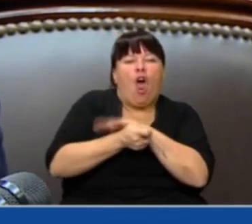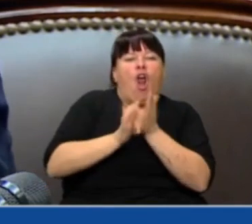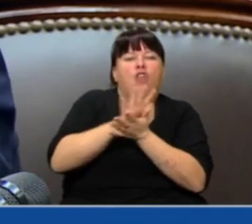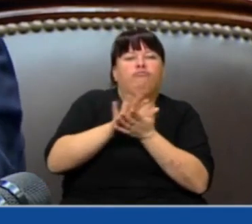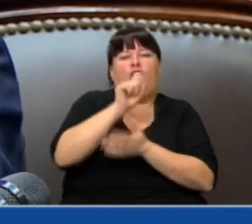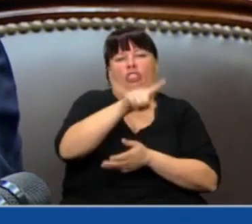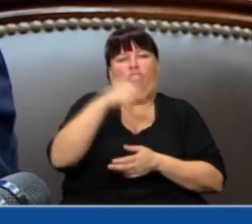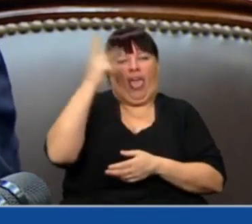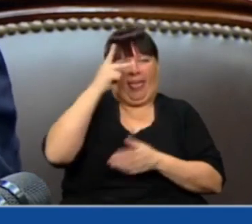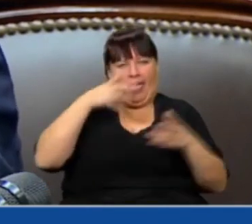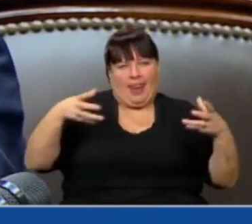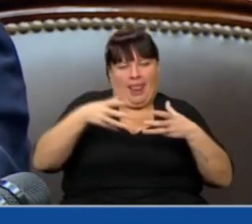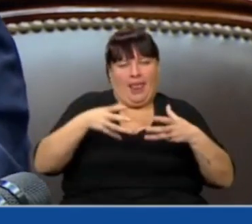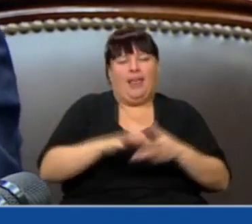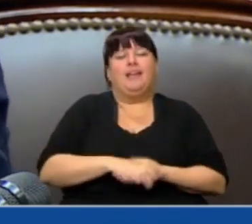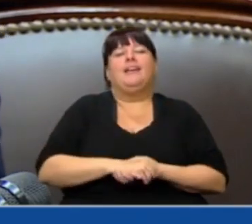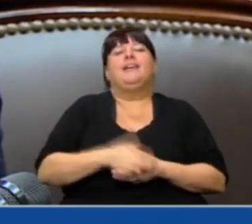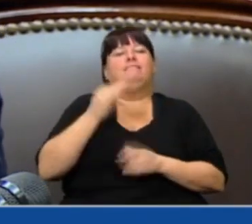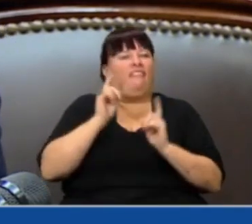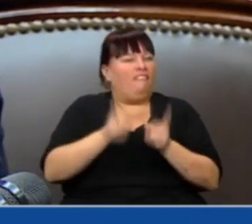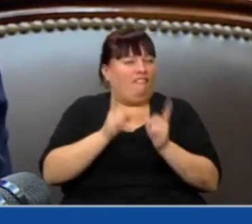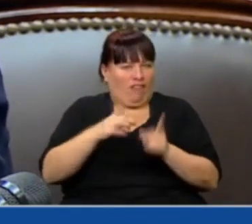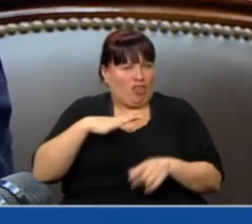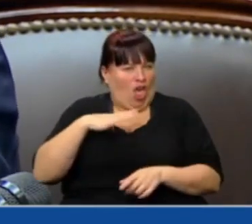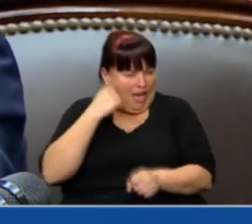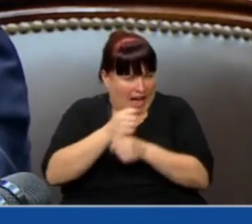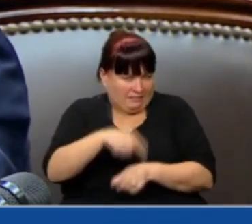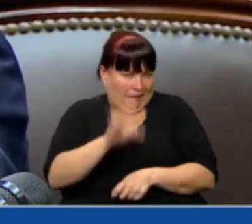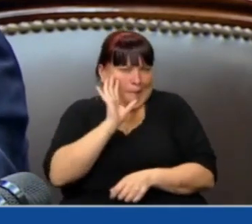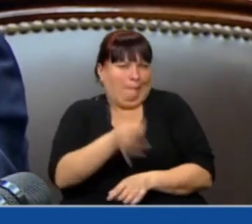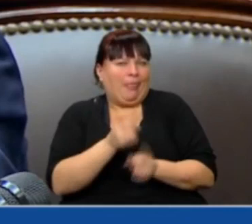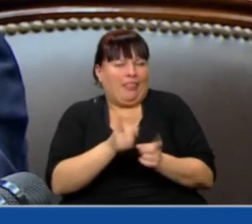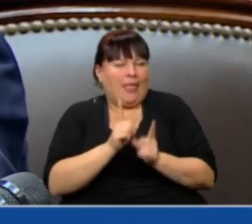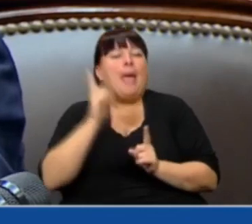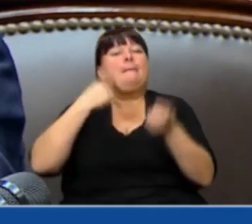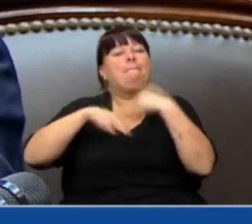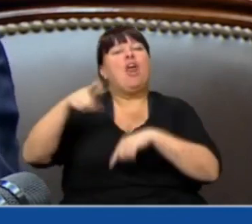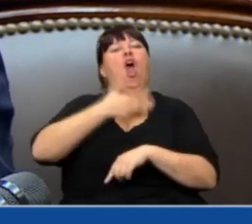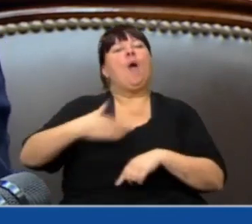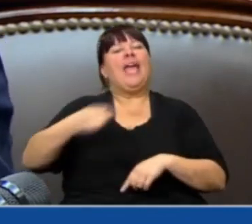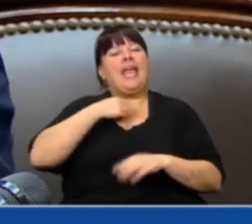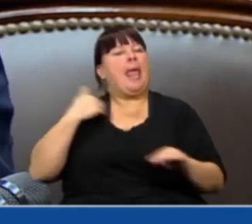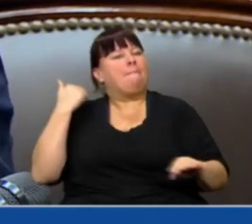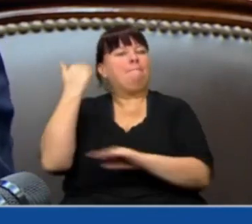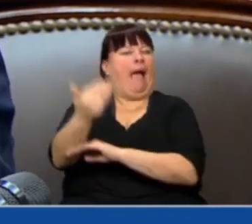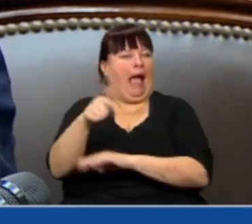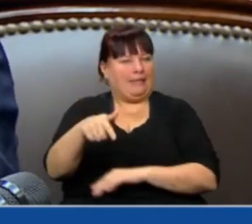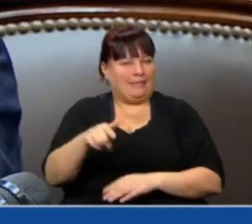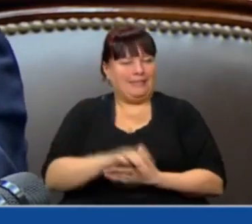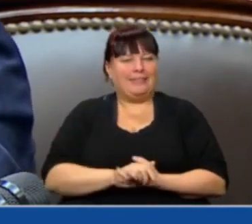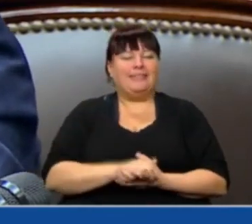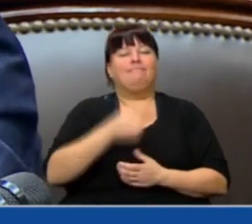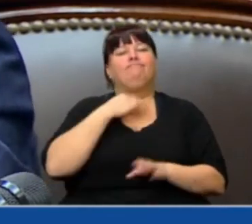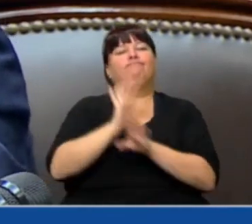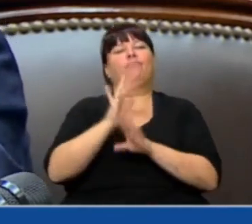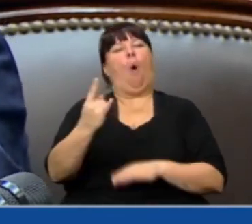kirchnerista y por lo visto lo sigue siendo. Pero ahora el oficialismo quiere ir más allá y darle